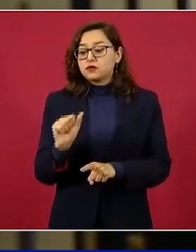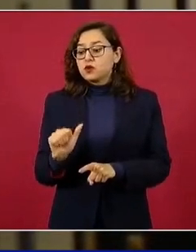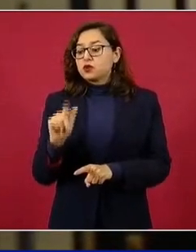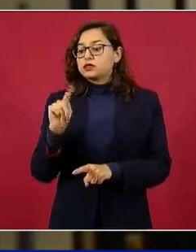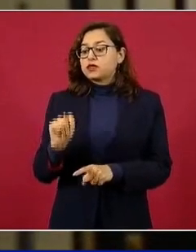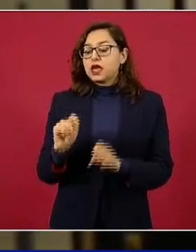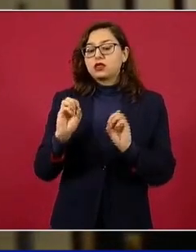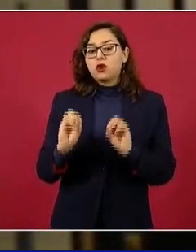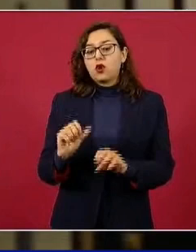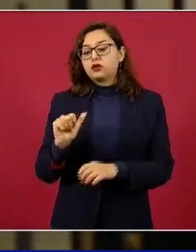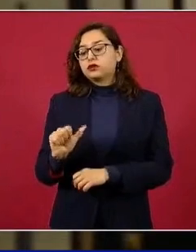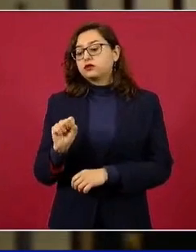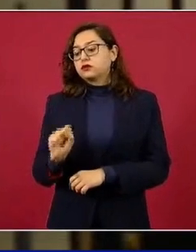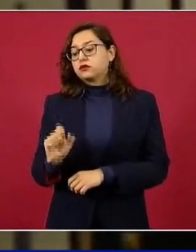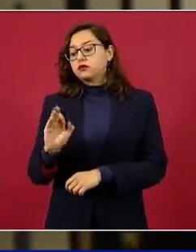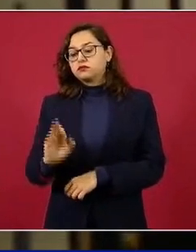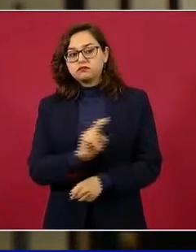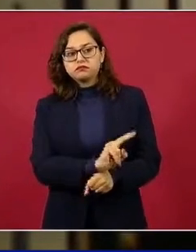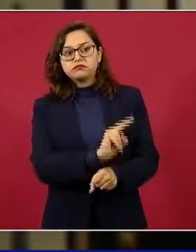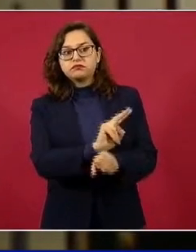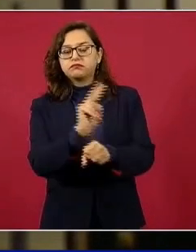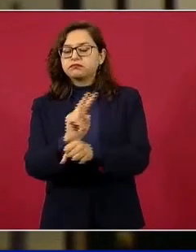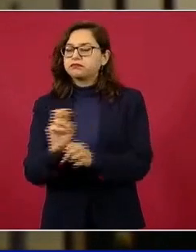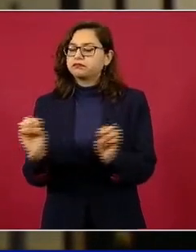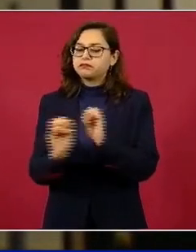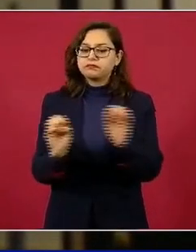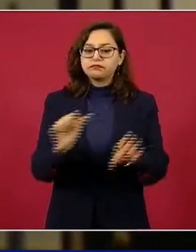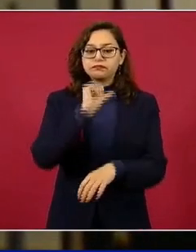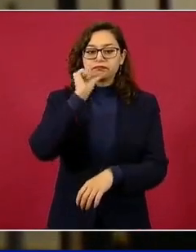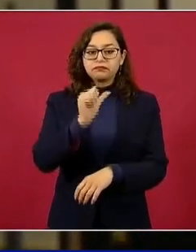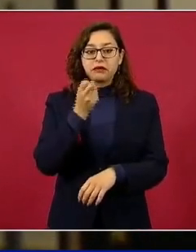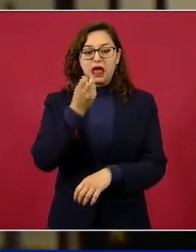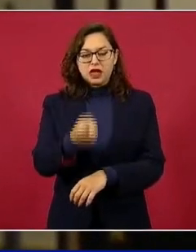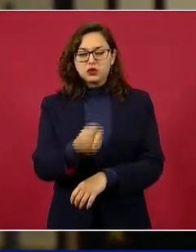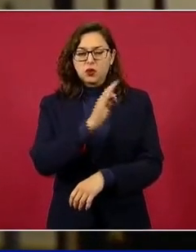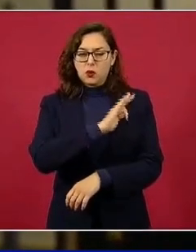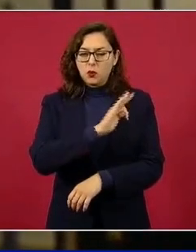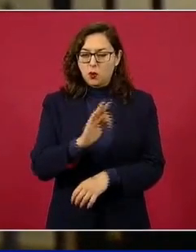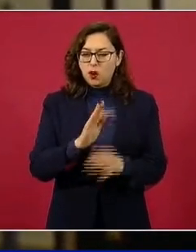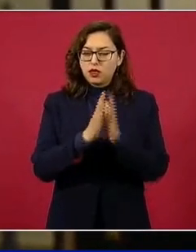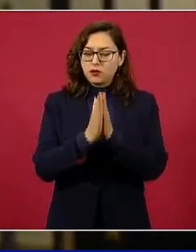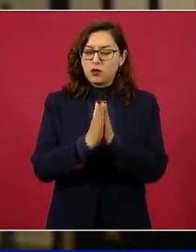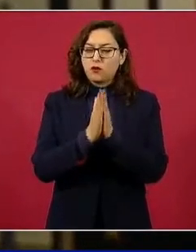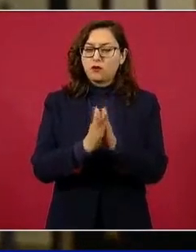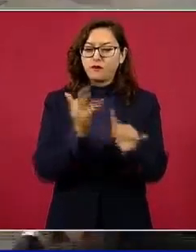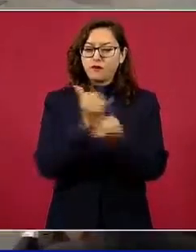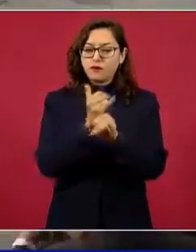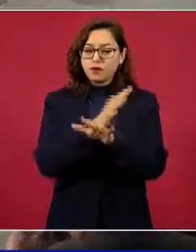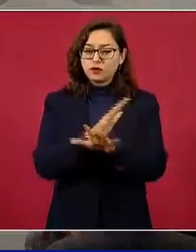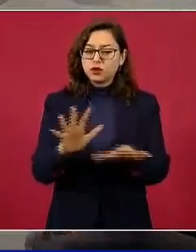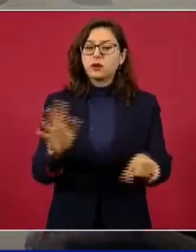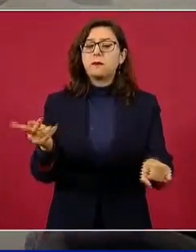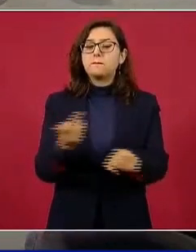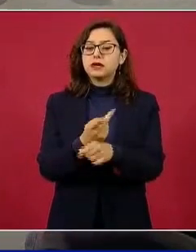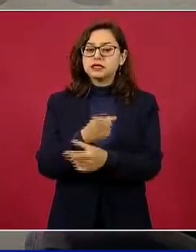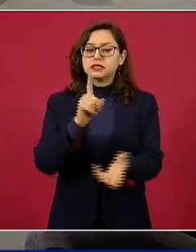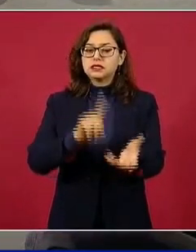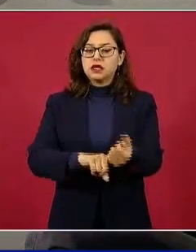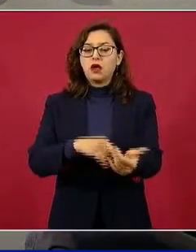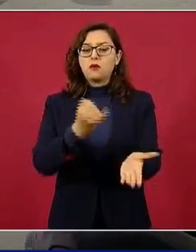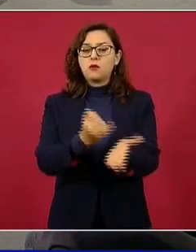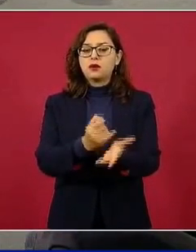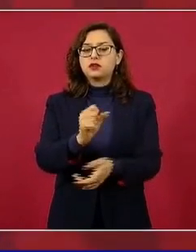Auditoría Superior. Presidente, mi pregunta es ¿se puede dar un informe sobre estos 69 mil millones sin cobrar por parte del SAT? Sí,